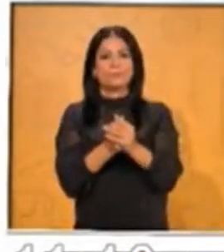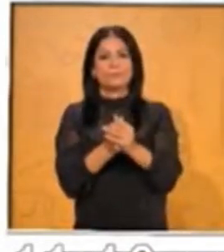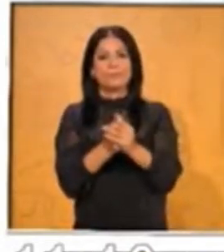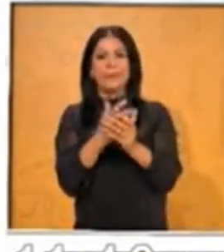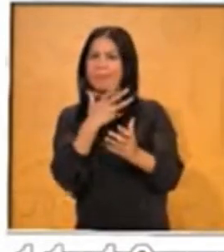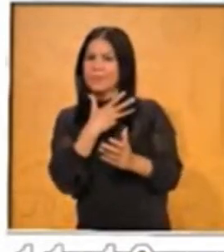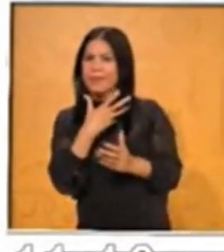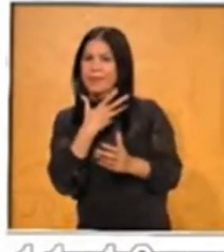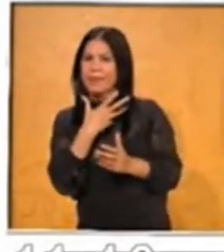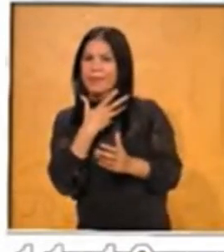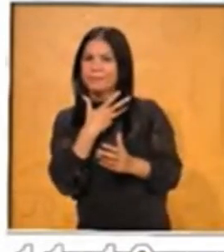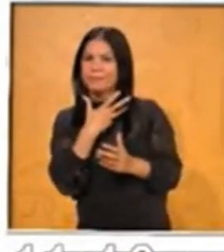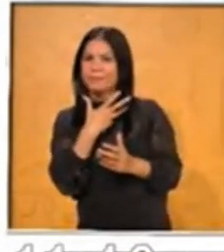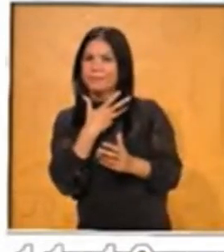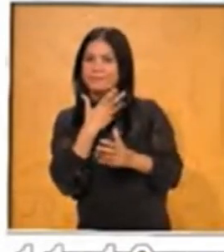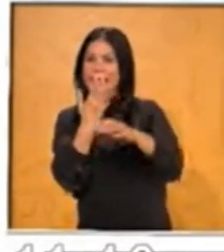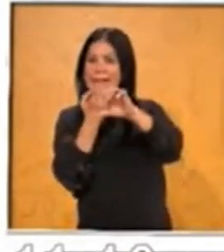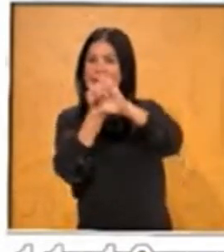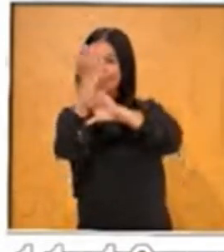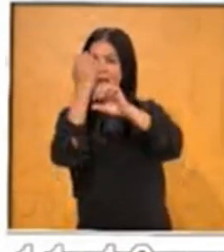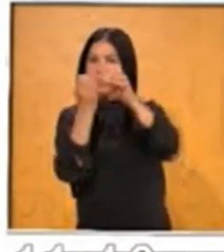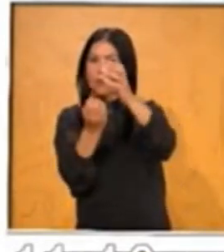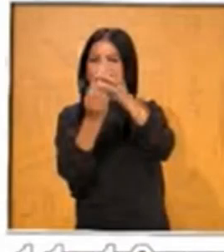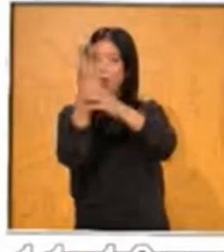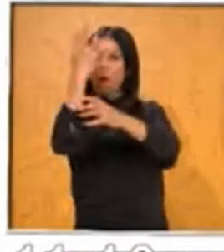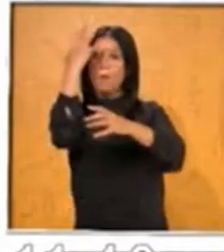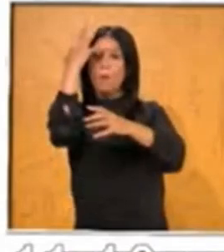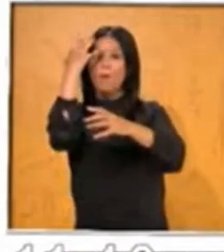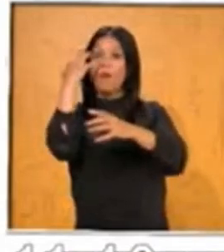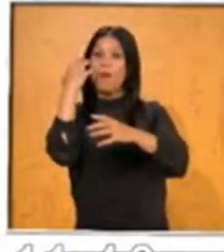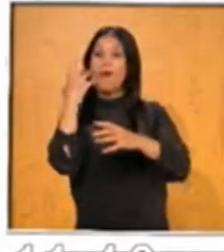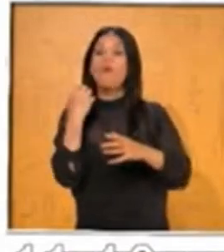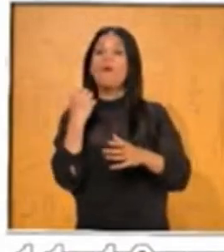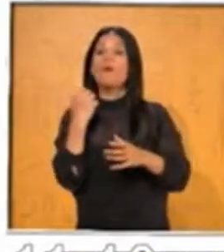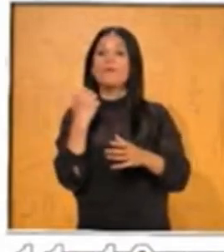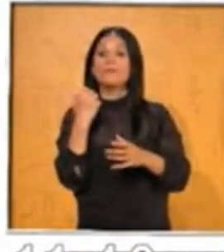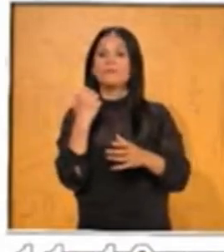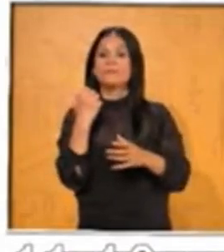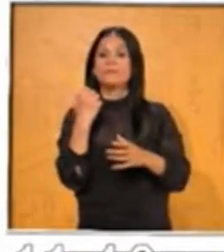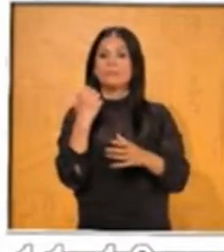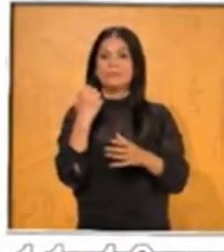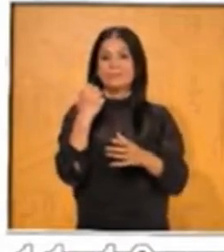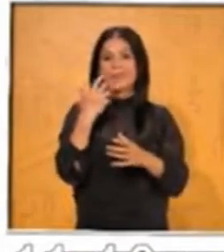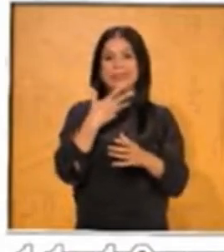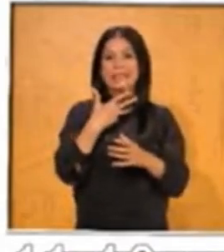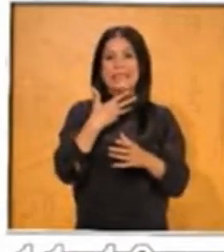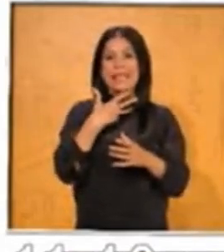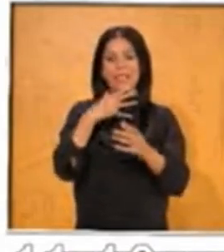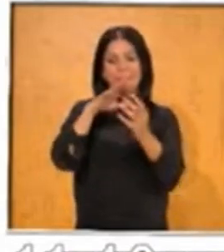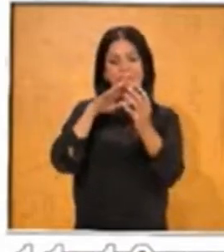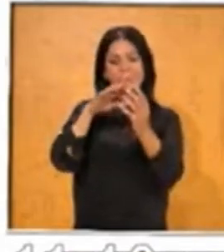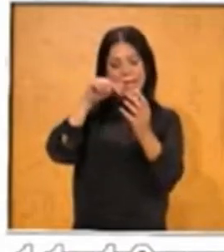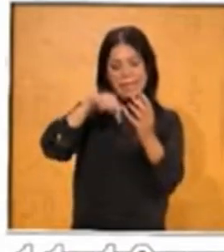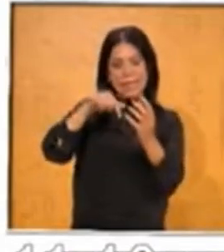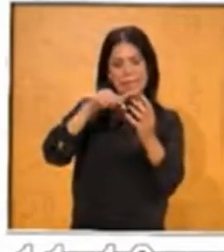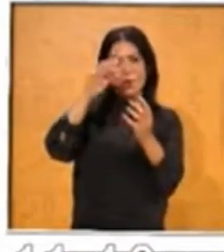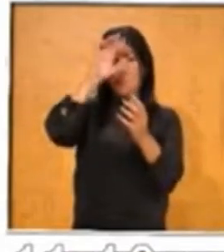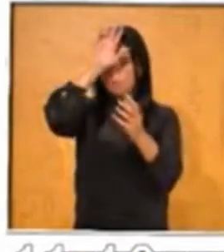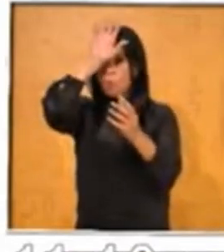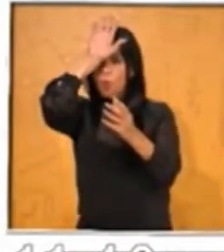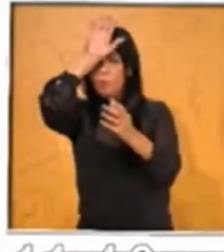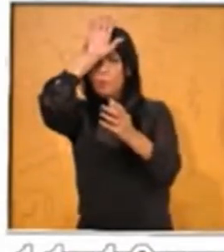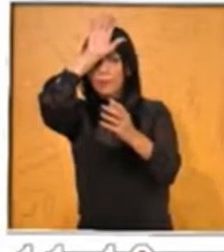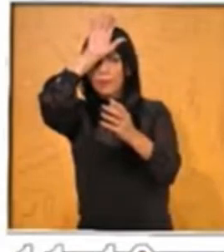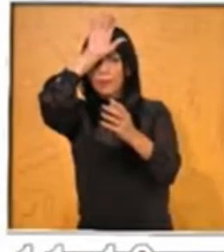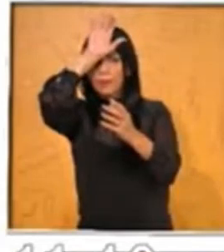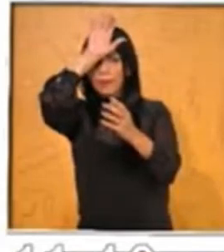observamos ya el estado de Nuevo León con los municipios del área metropolitana. Y el que está con